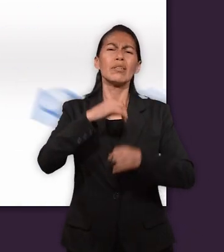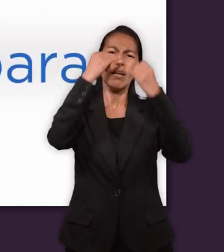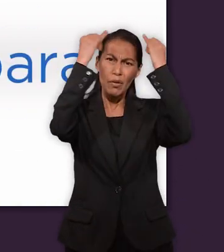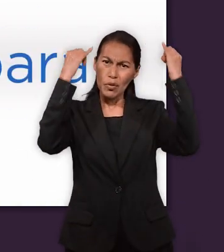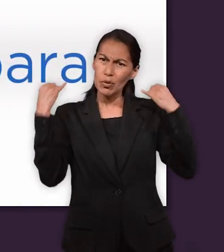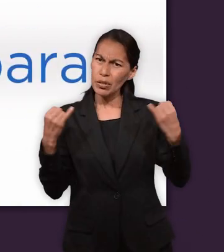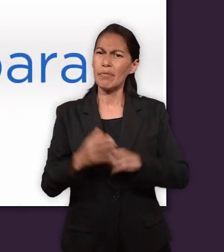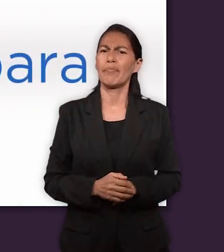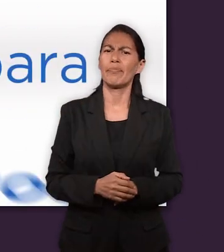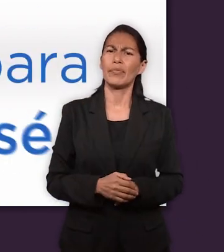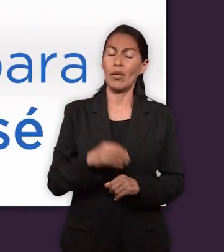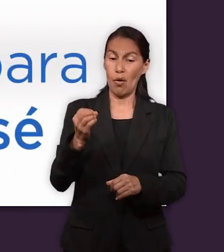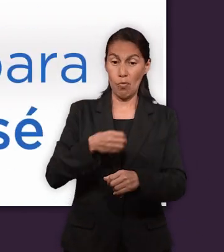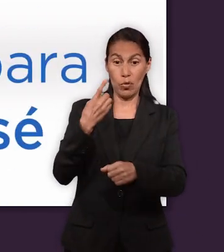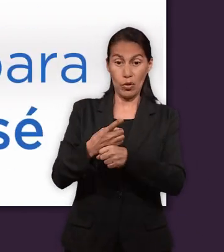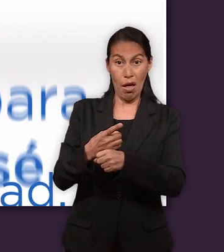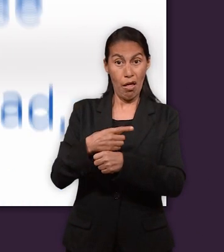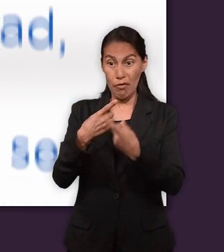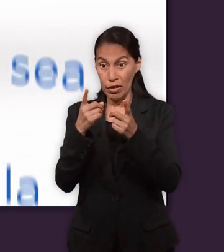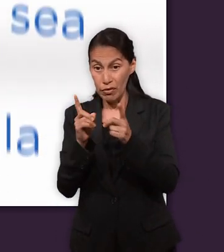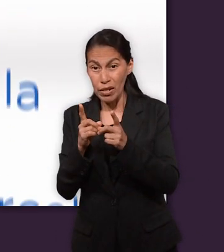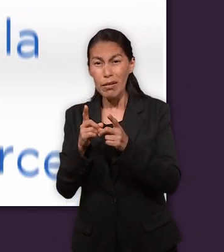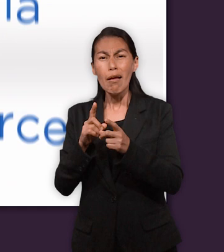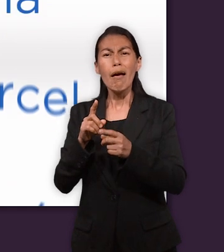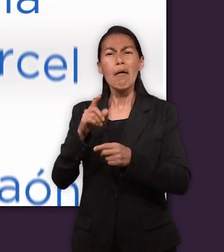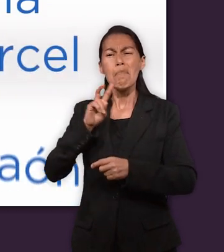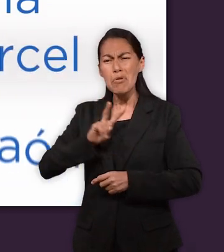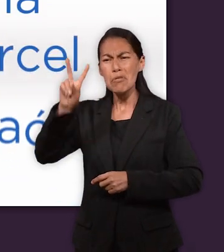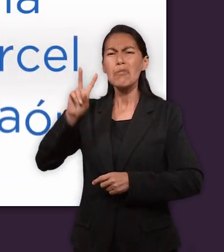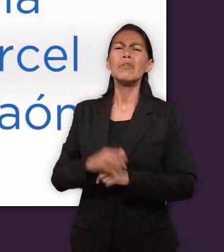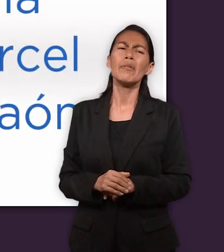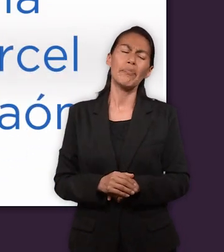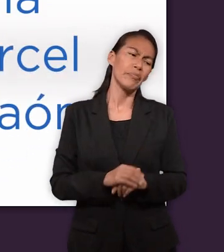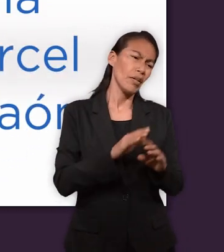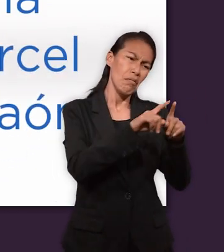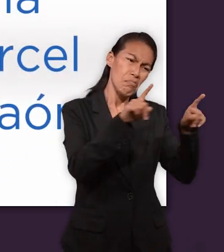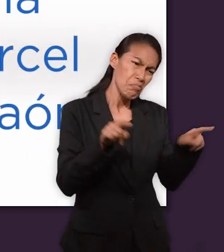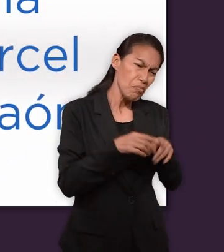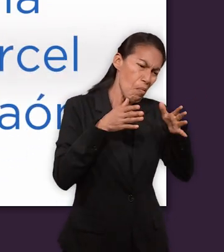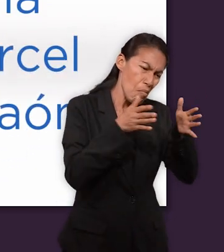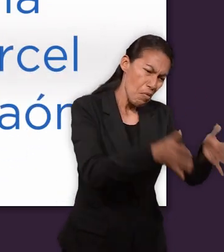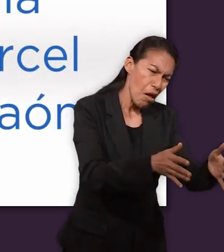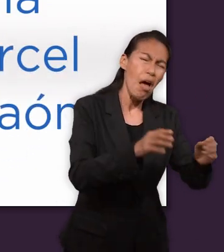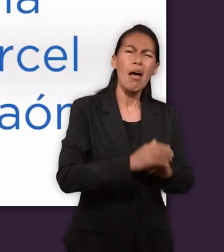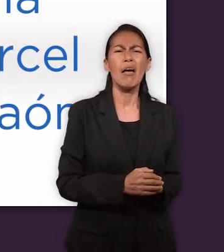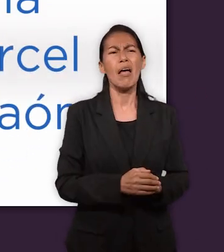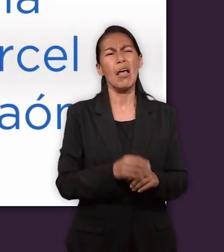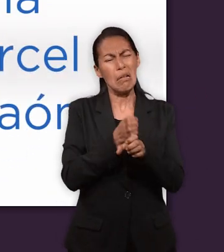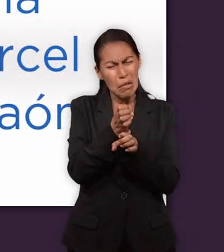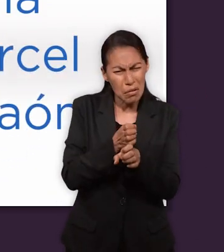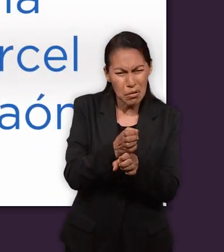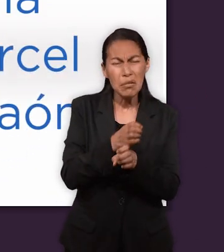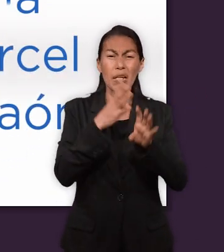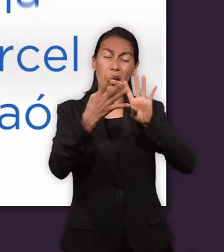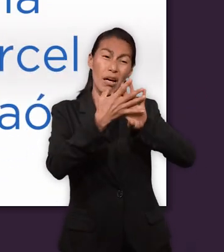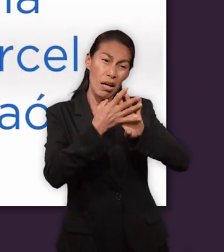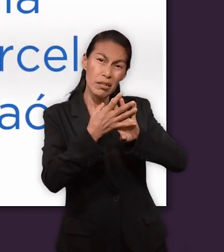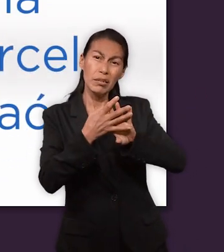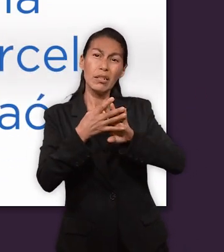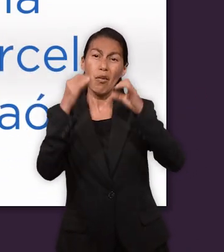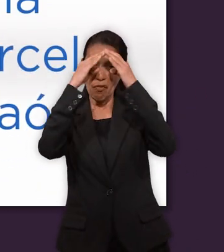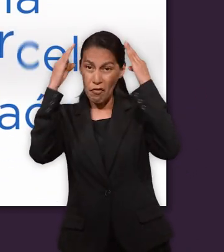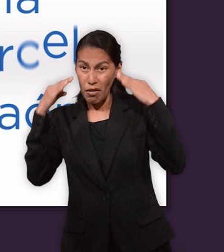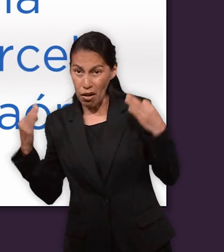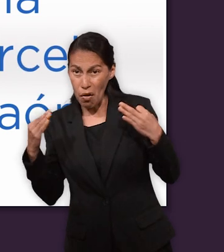oportunidades para favorecer a José. En cada oportunidad, José sale mejor, ya sea de la cisterna, de la